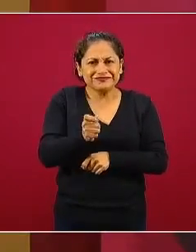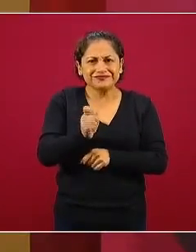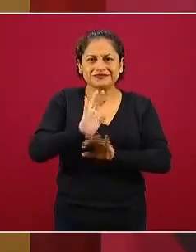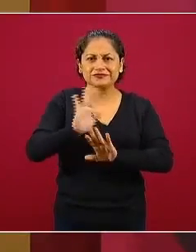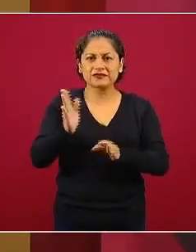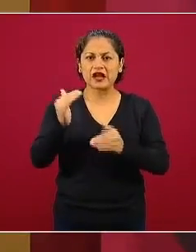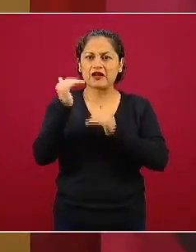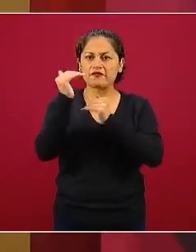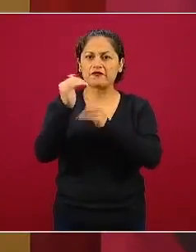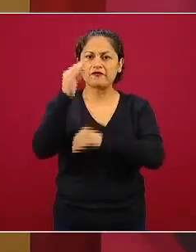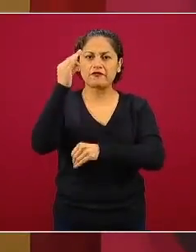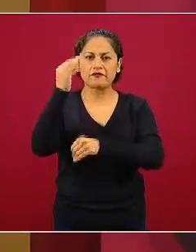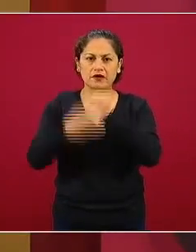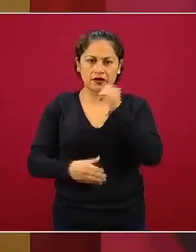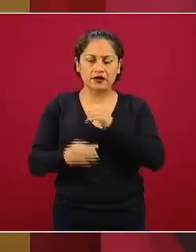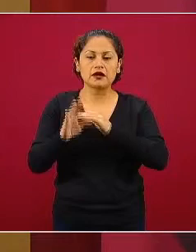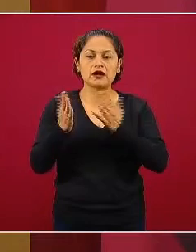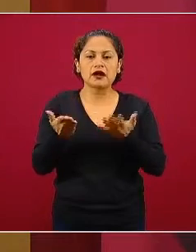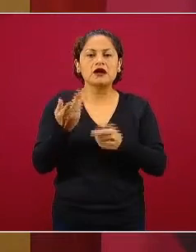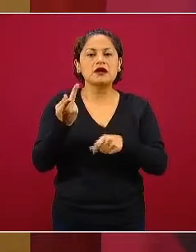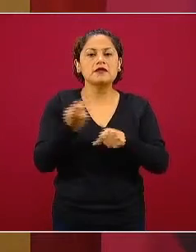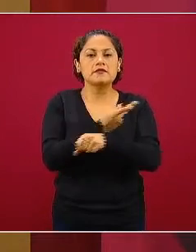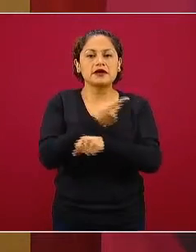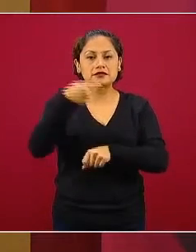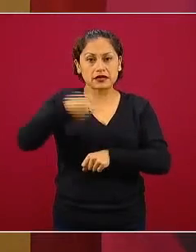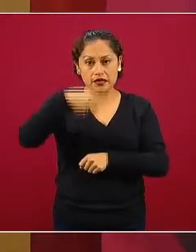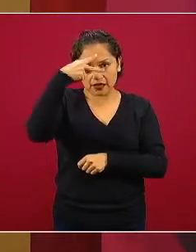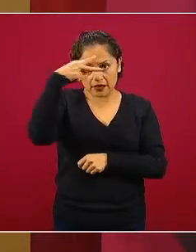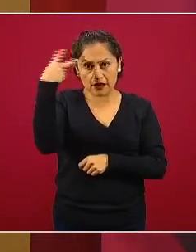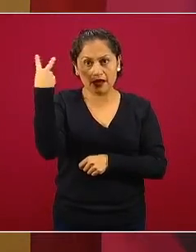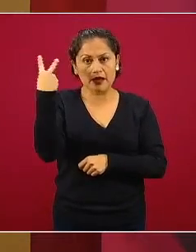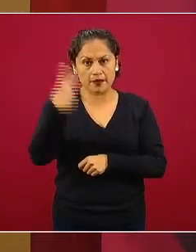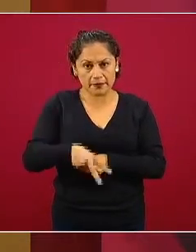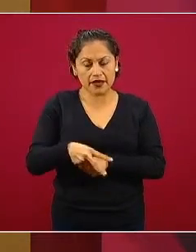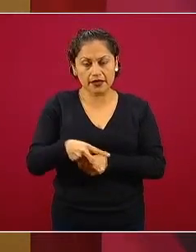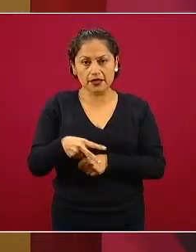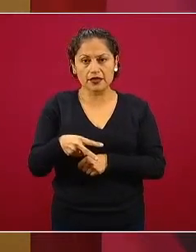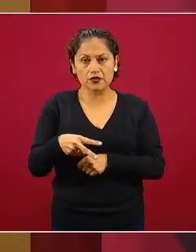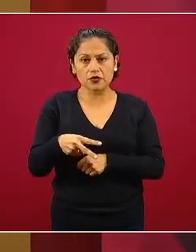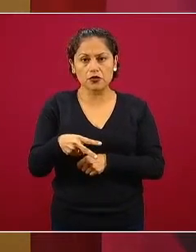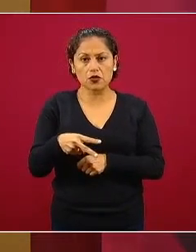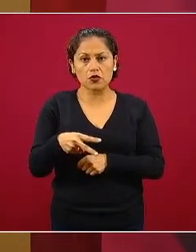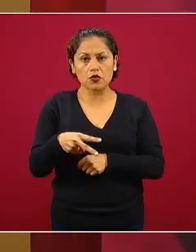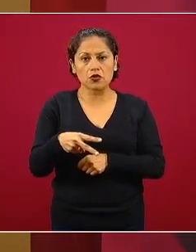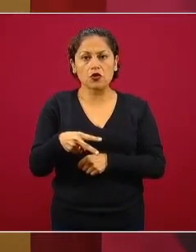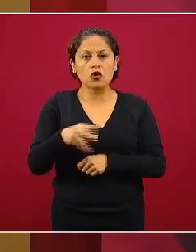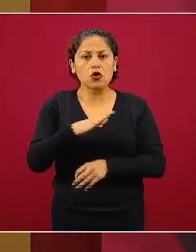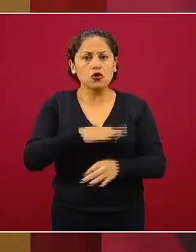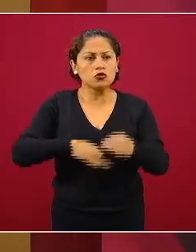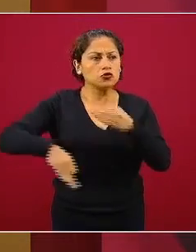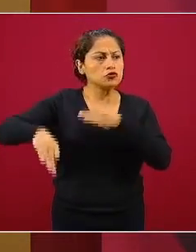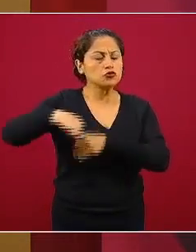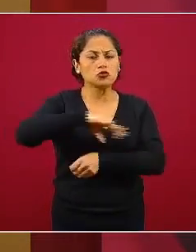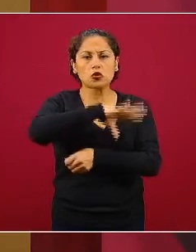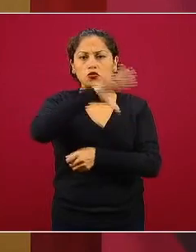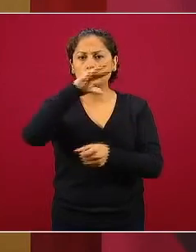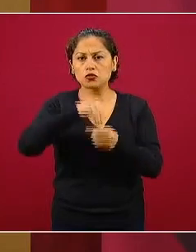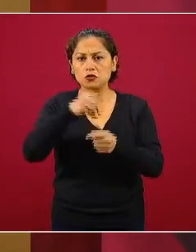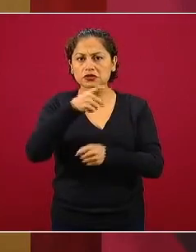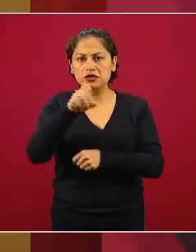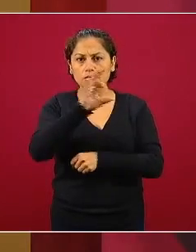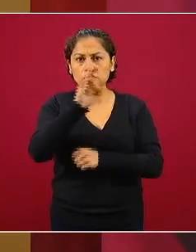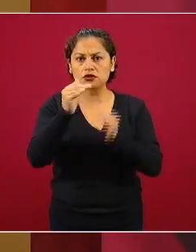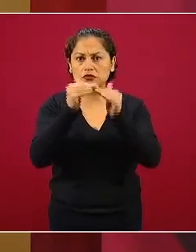conveniente para el país mantener una intensidad de confinamiento generalizada cuando existe una